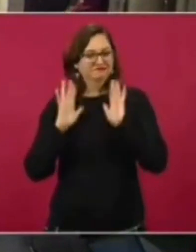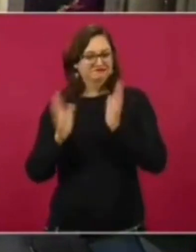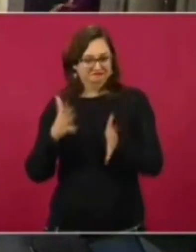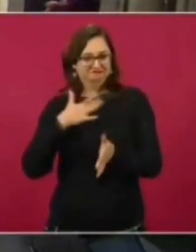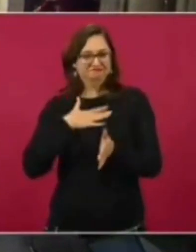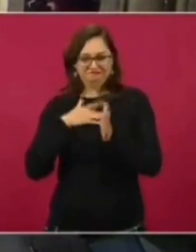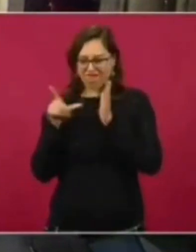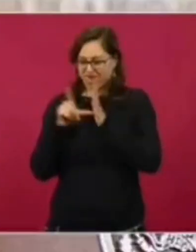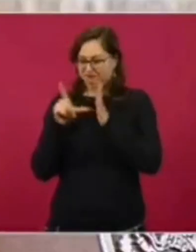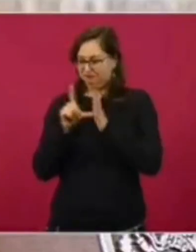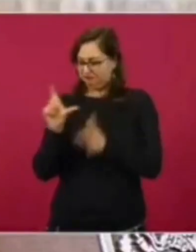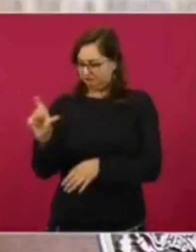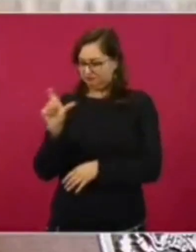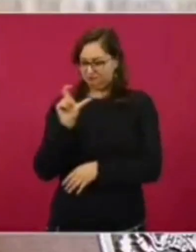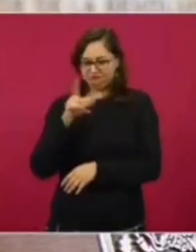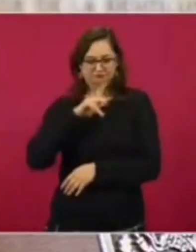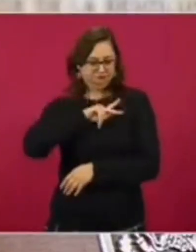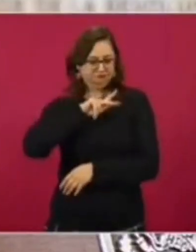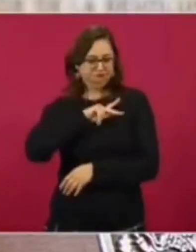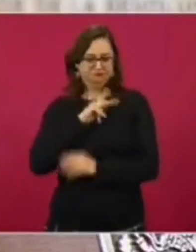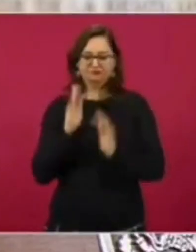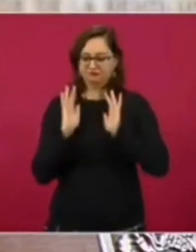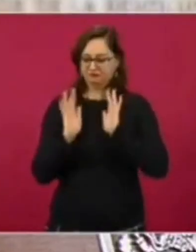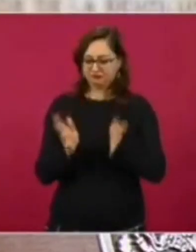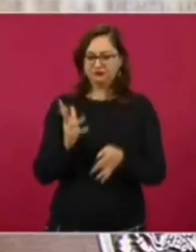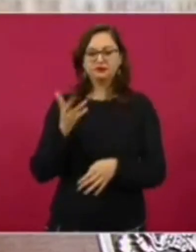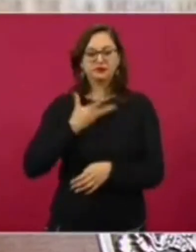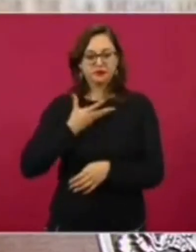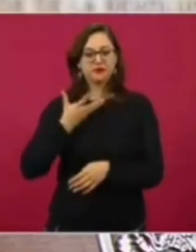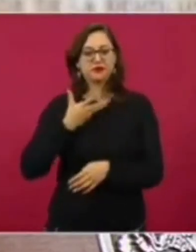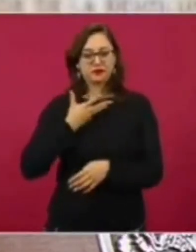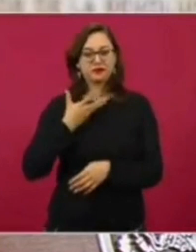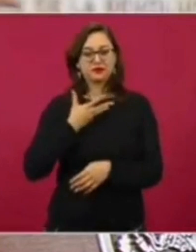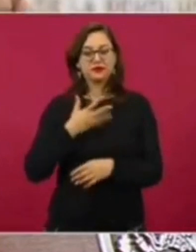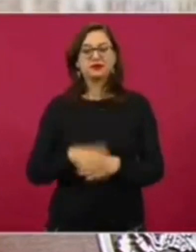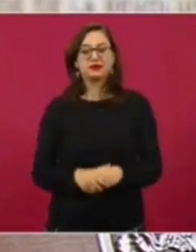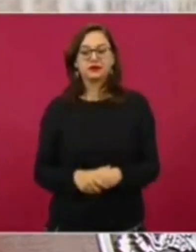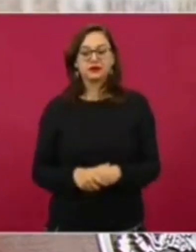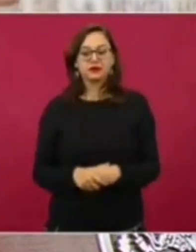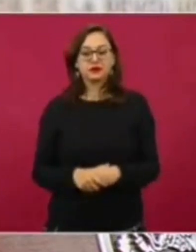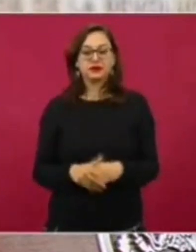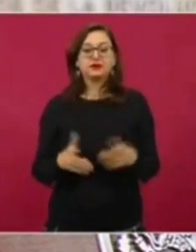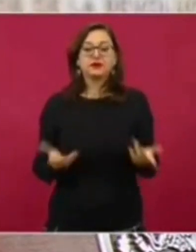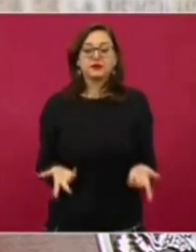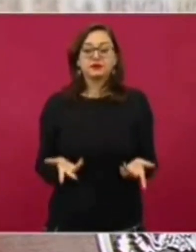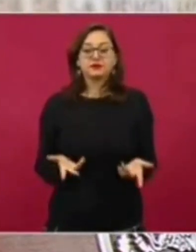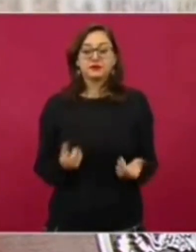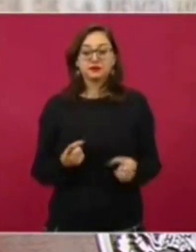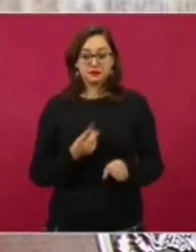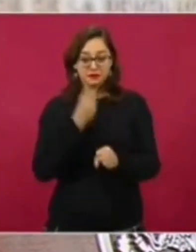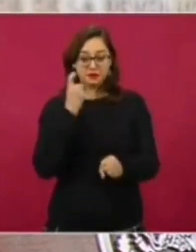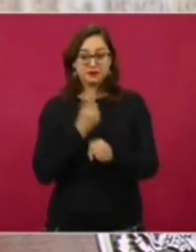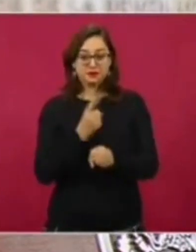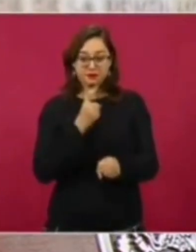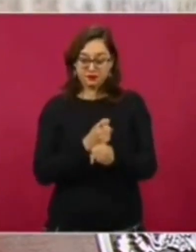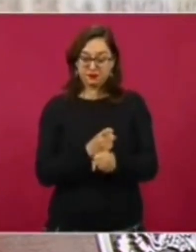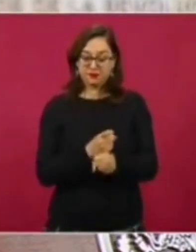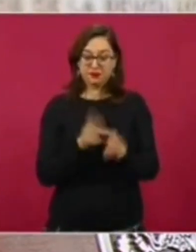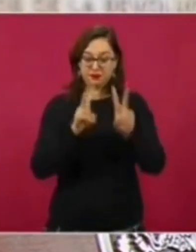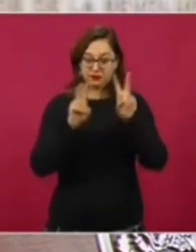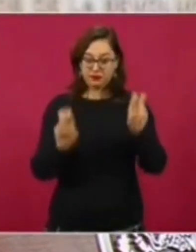del Banco del Bienestar. Entonces, primero es para la dispersión, primero.